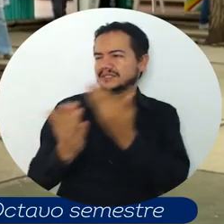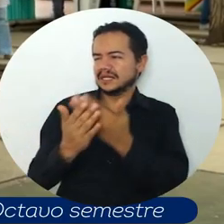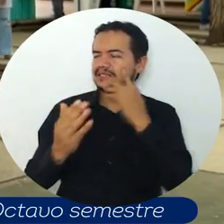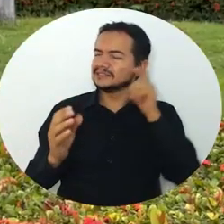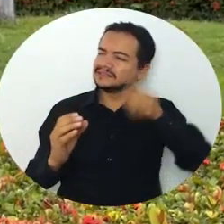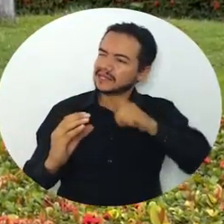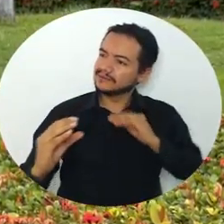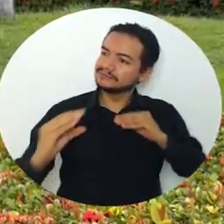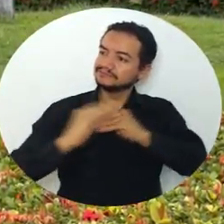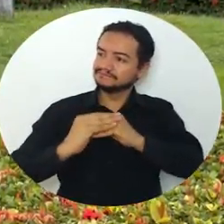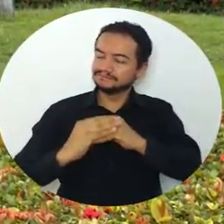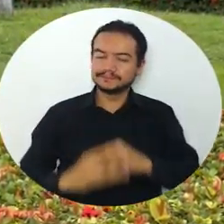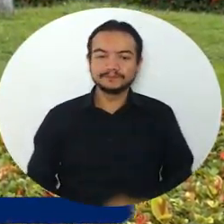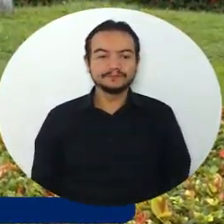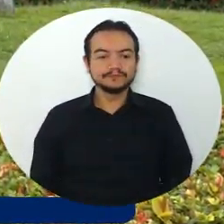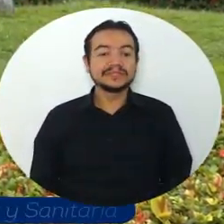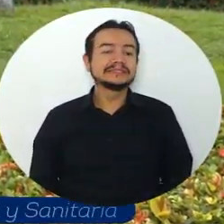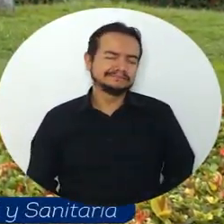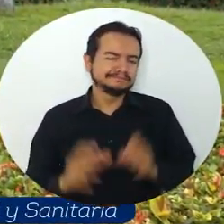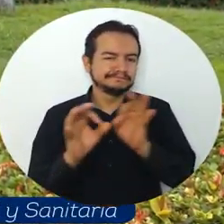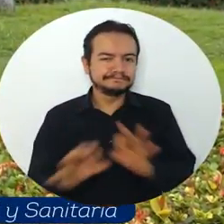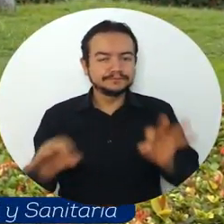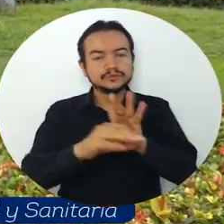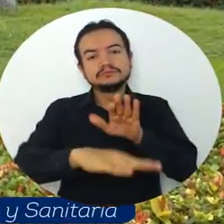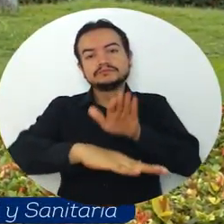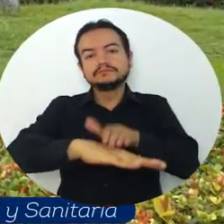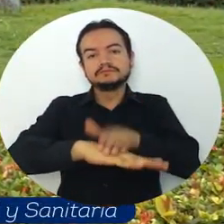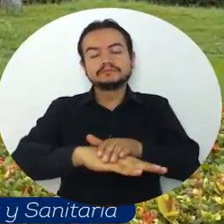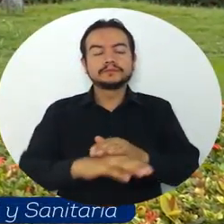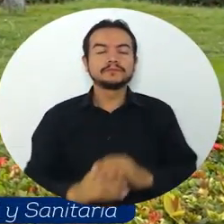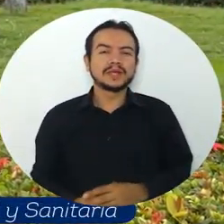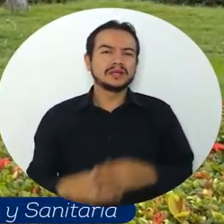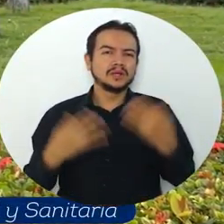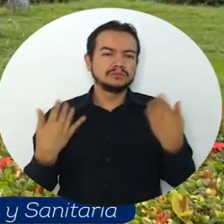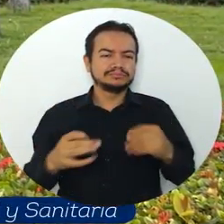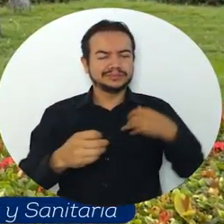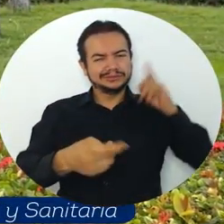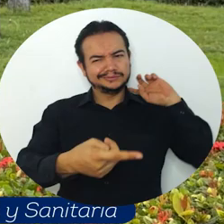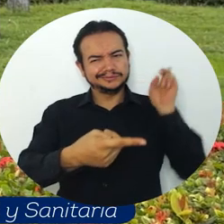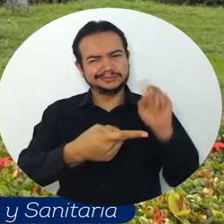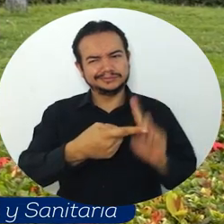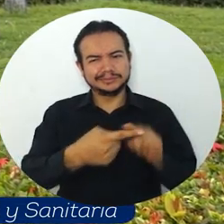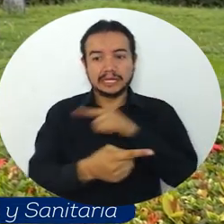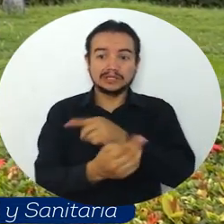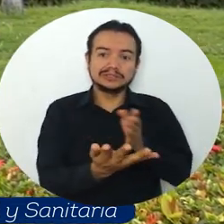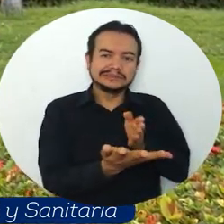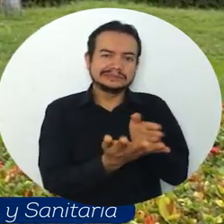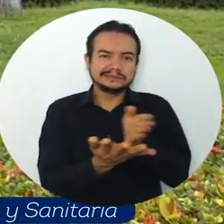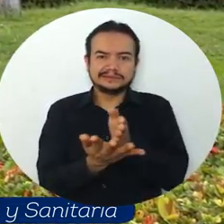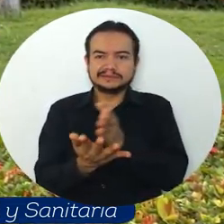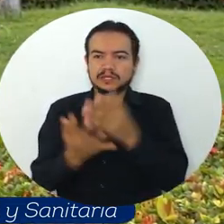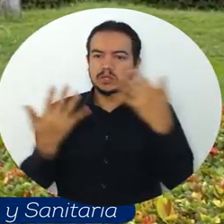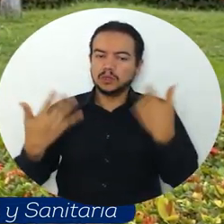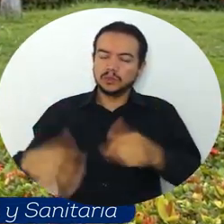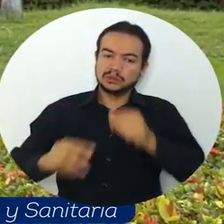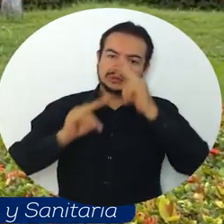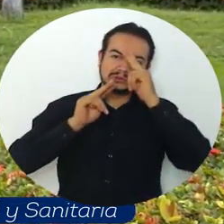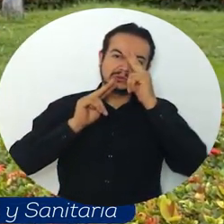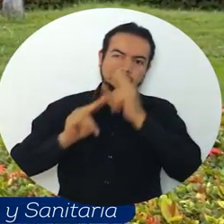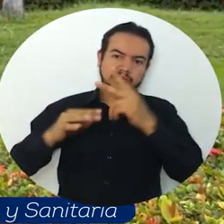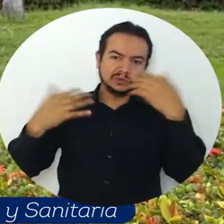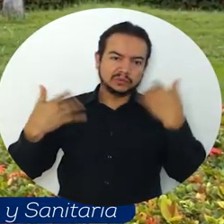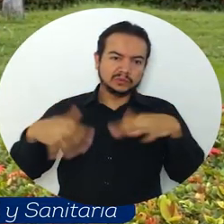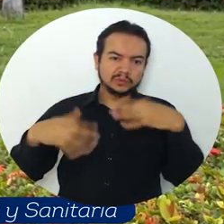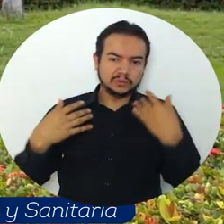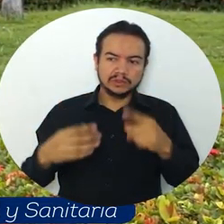implementación. Muy importante recalcar toda la trayectoria que ha tenido el programa, conmemorar,